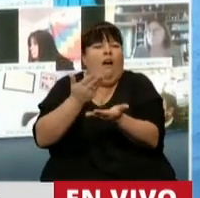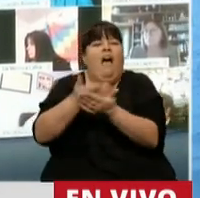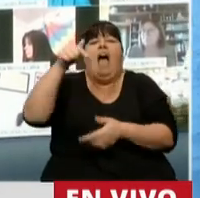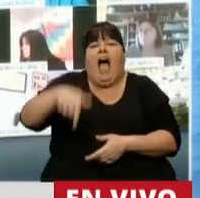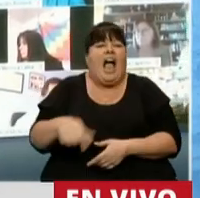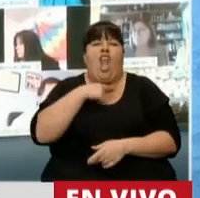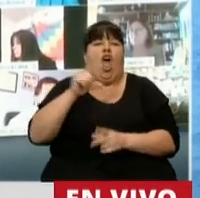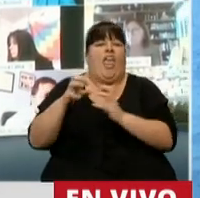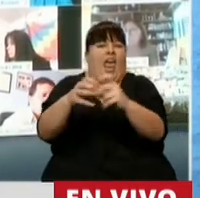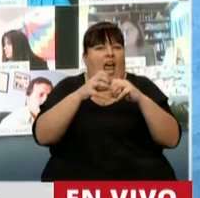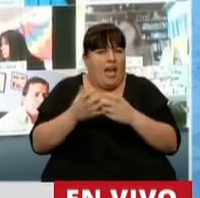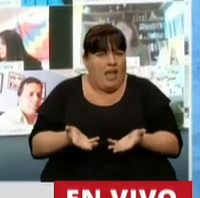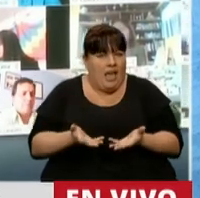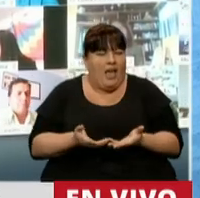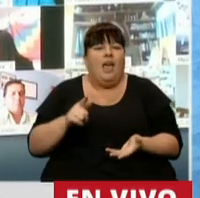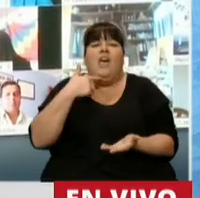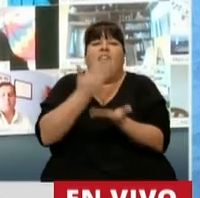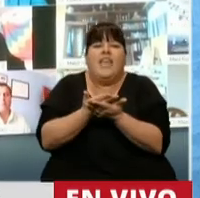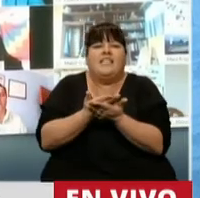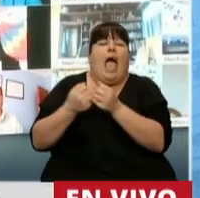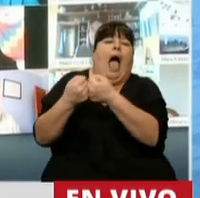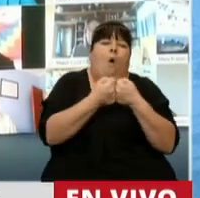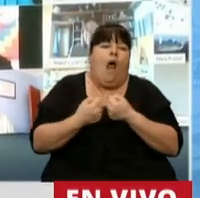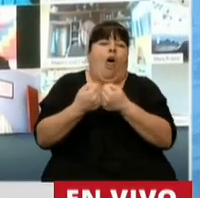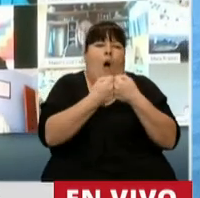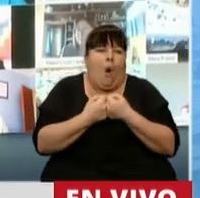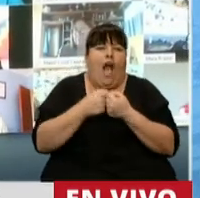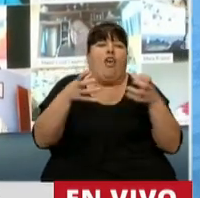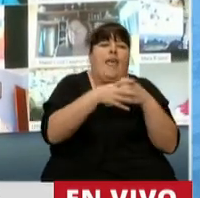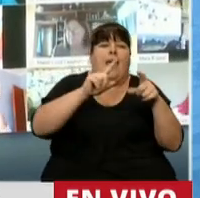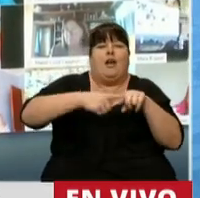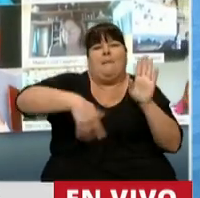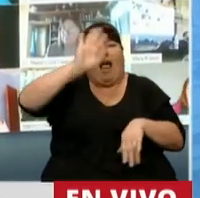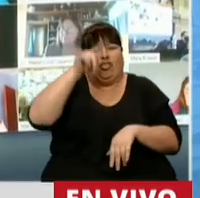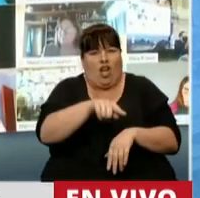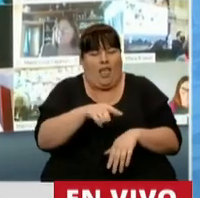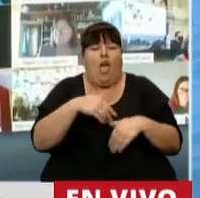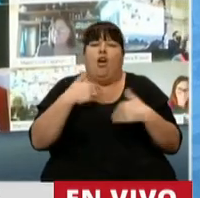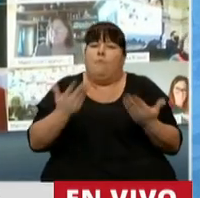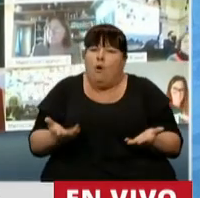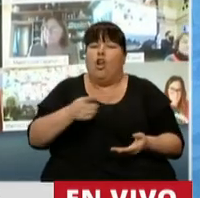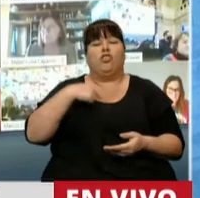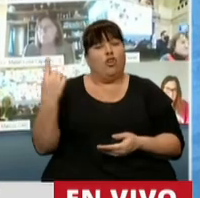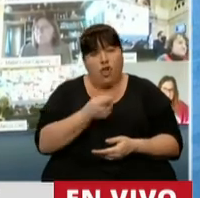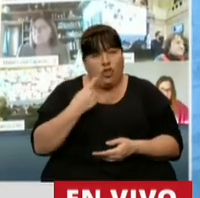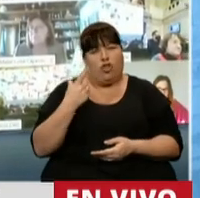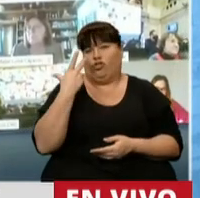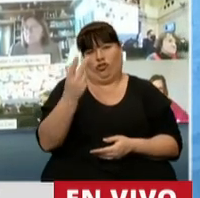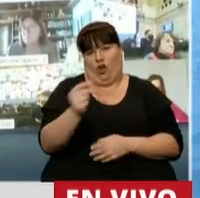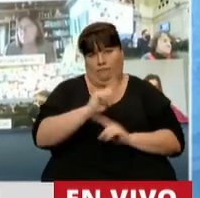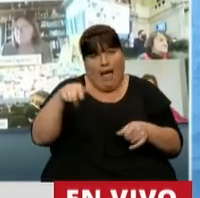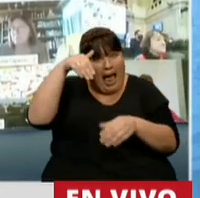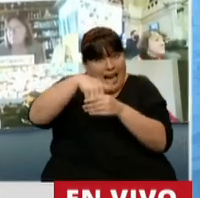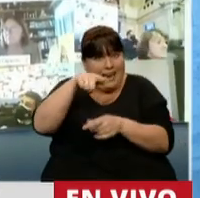que acá no se quieren discutir y que han planteado los consensos de los partidos mayoritarios. Por eso, Presidente, nosotros no vamos a